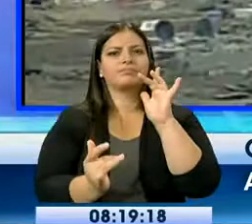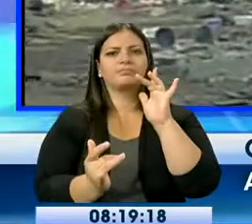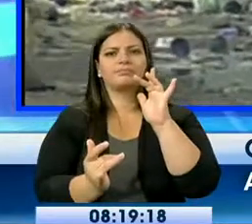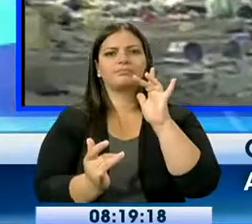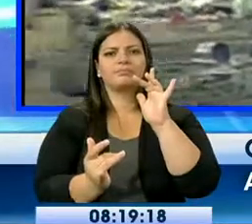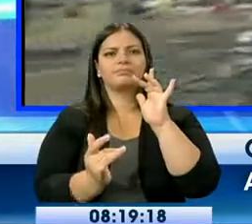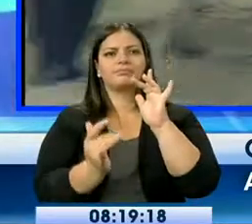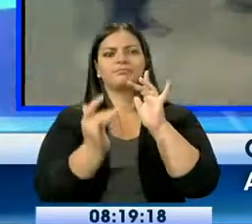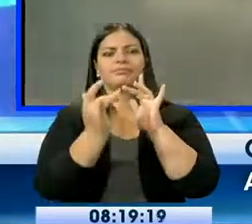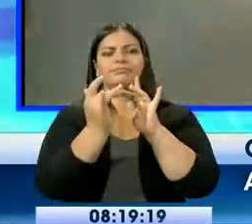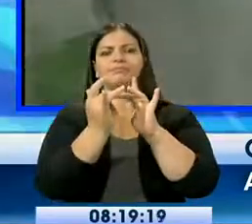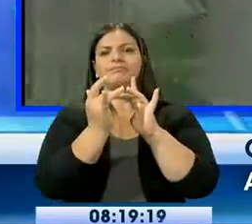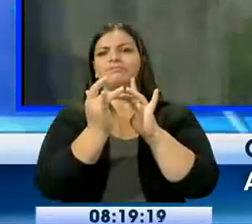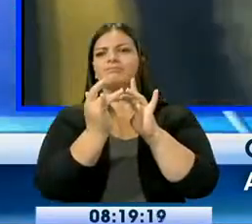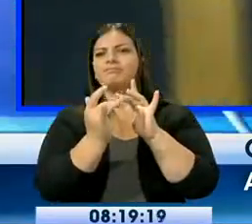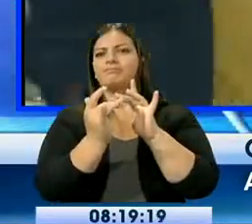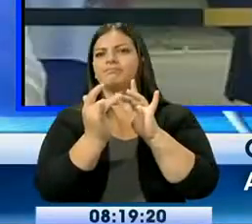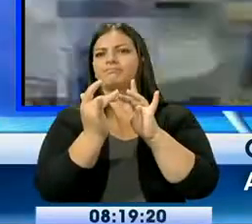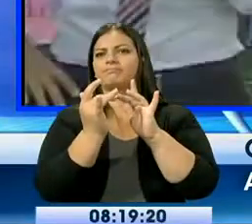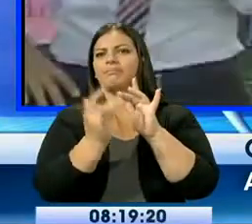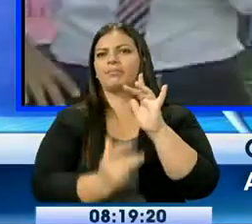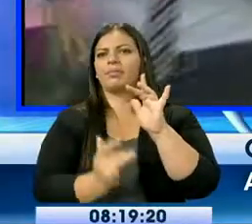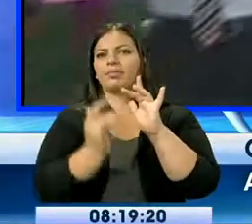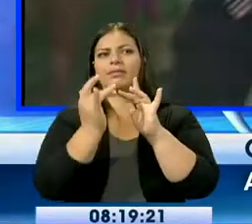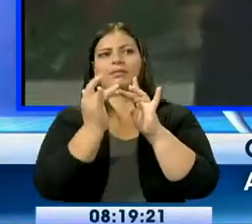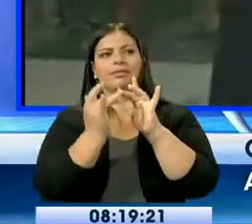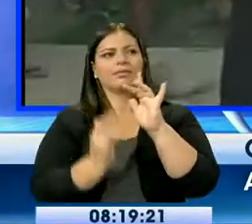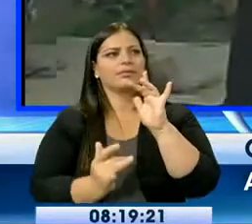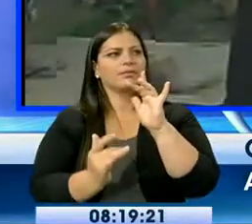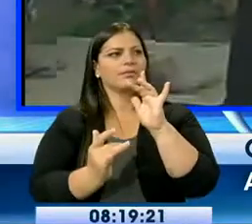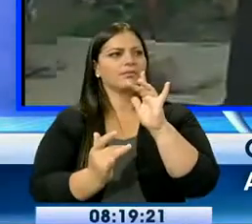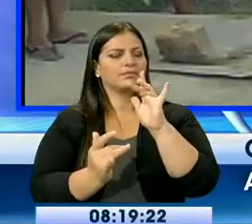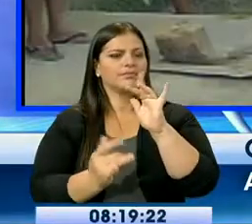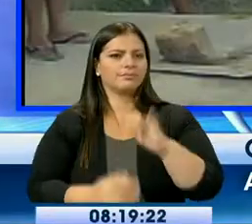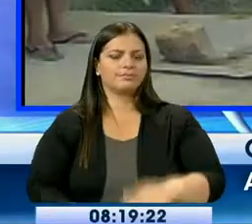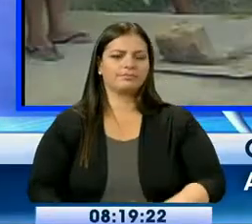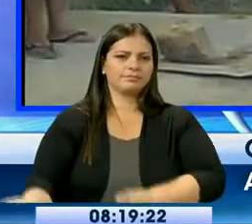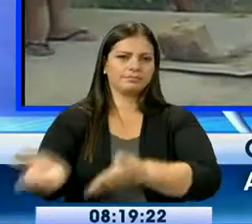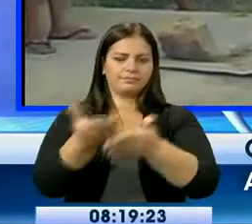Roselena y amigos televidentes, ustedes tienen salir con más de los días.